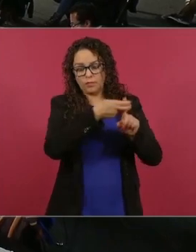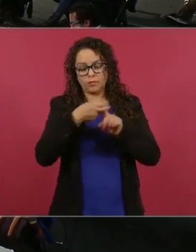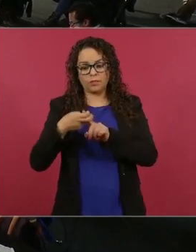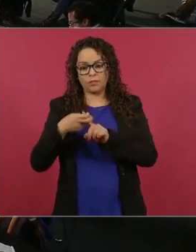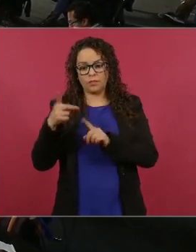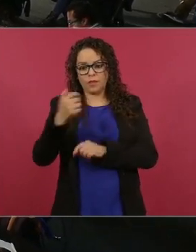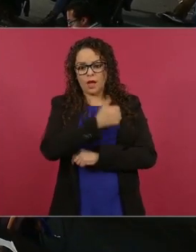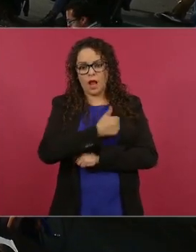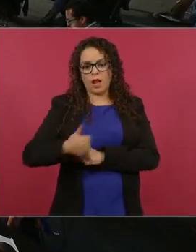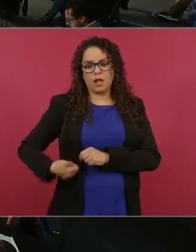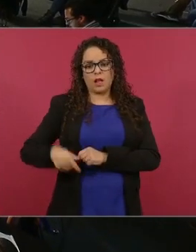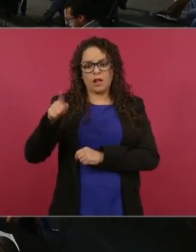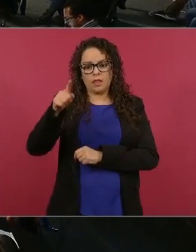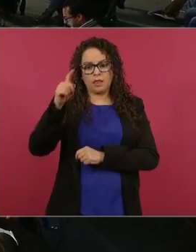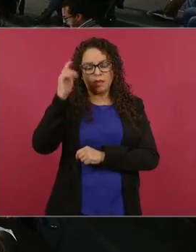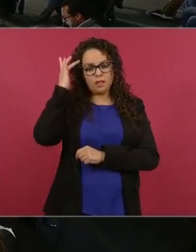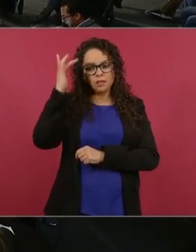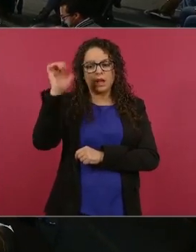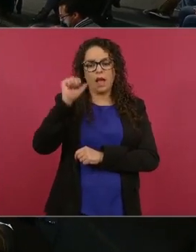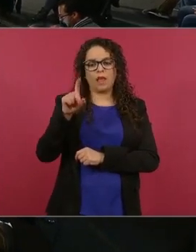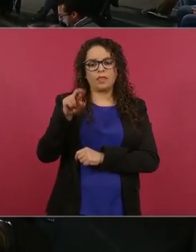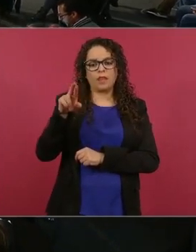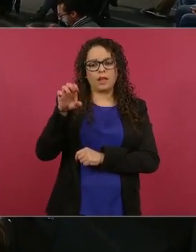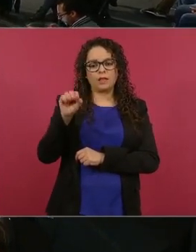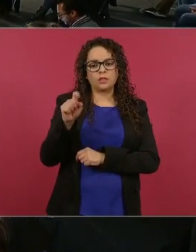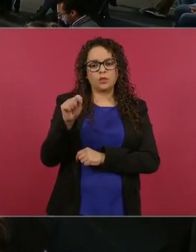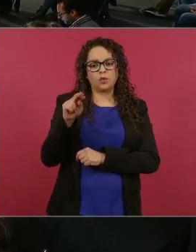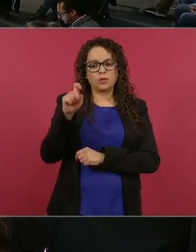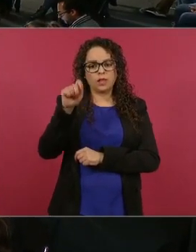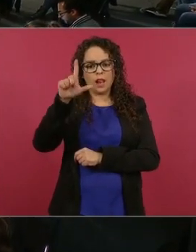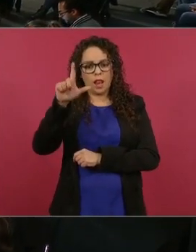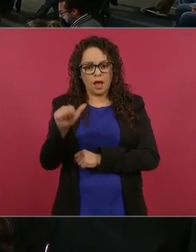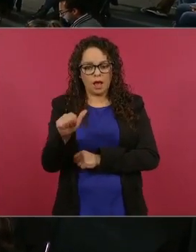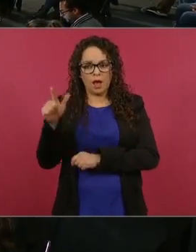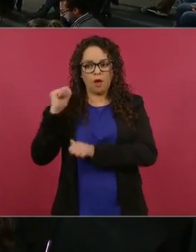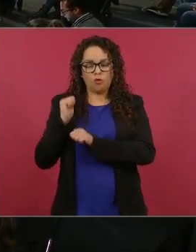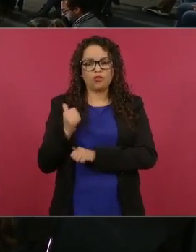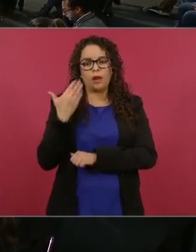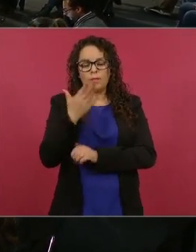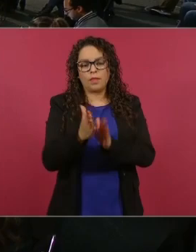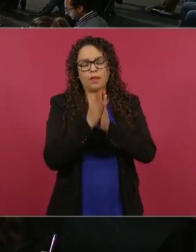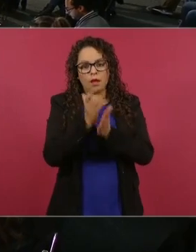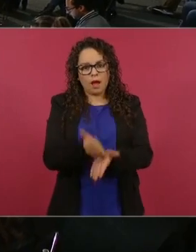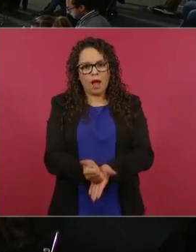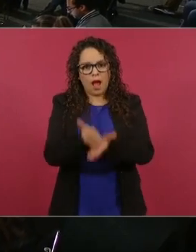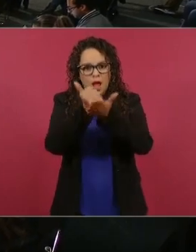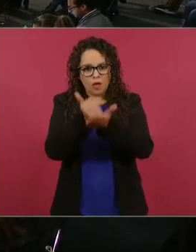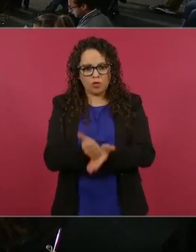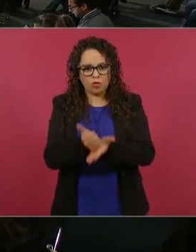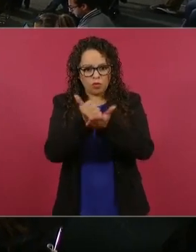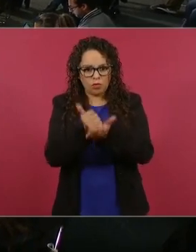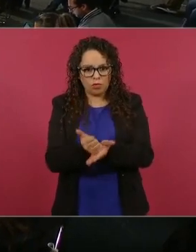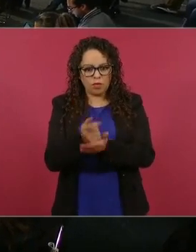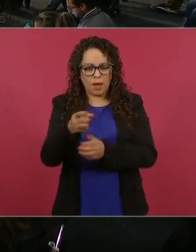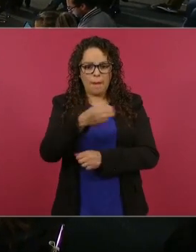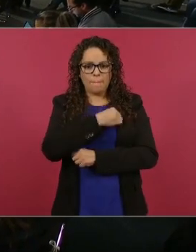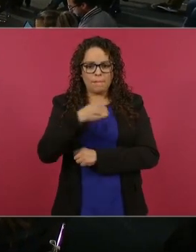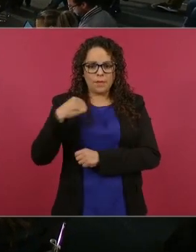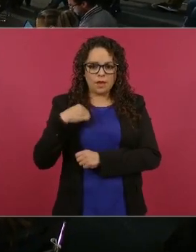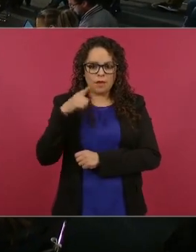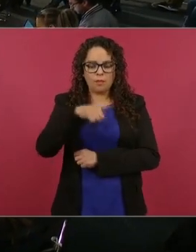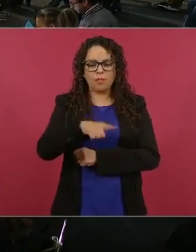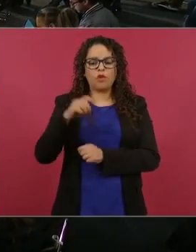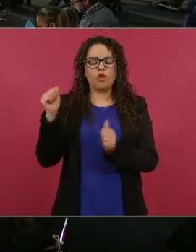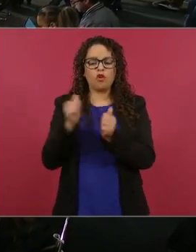Tuzla este pide las autoridades de intervenir con esa acción ilegal los integrantes de la Confederación Autónoma de